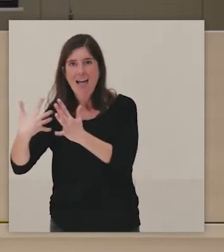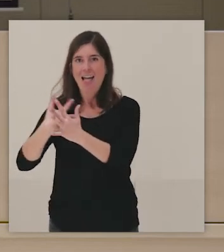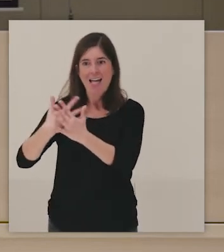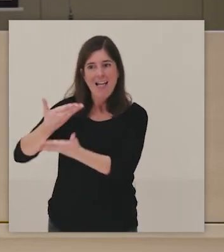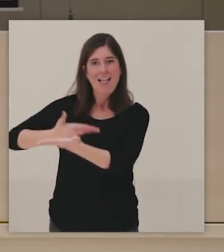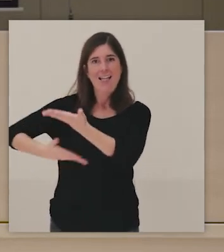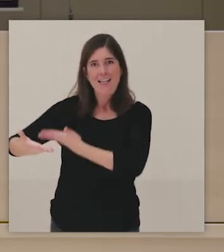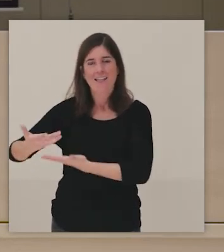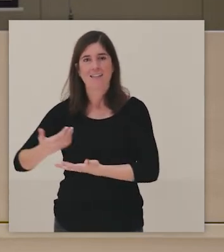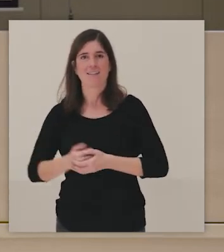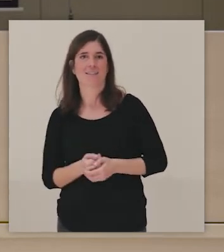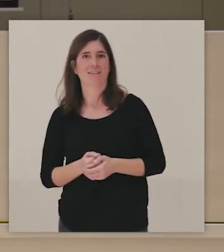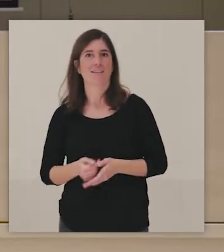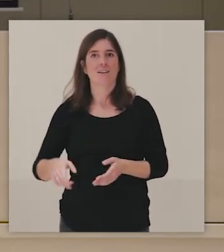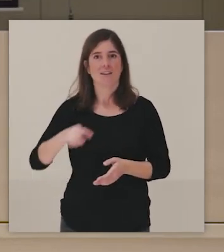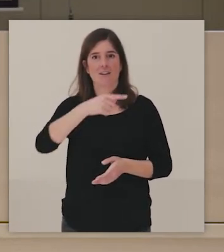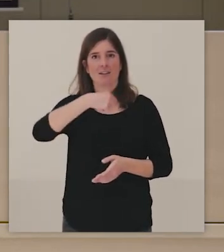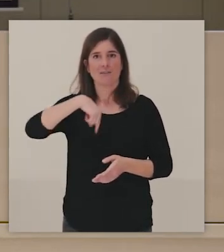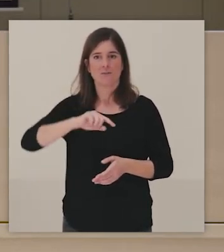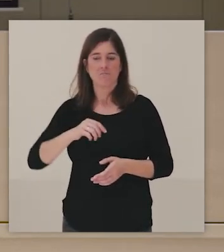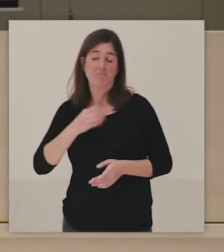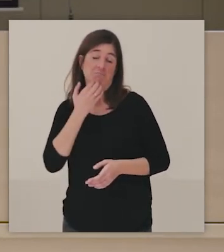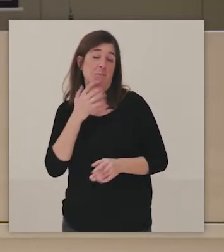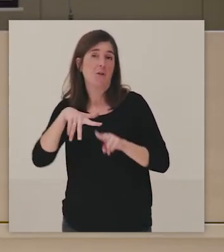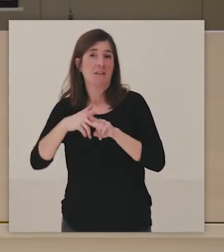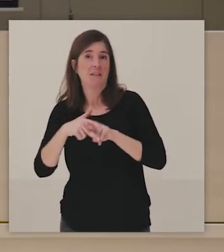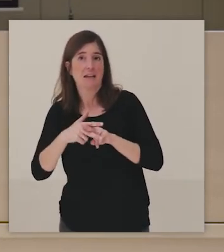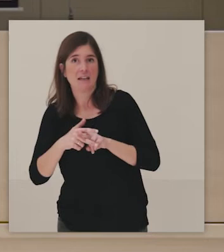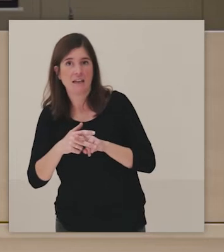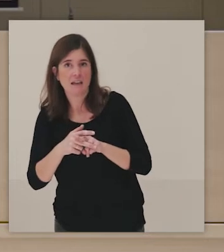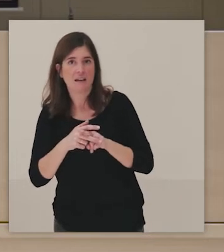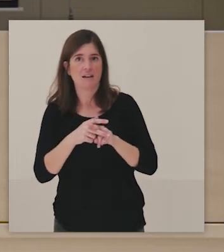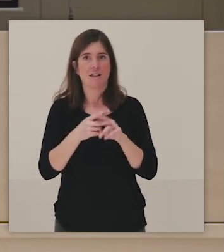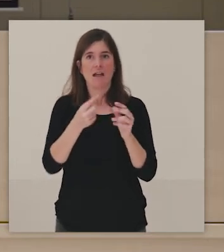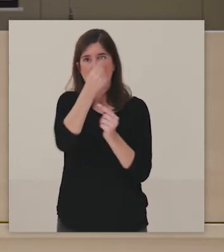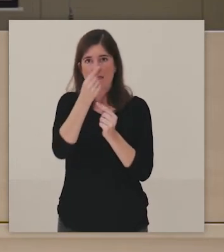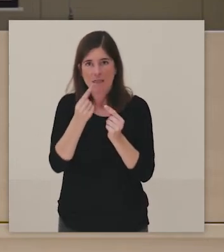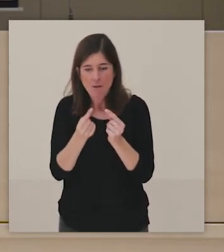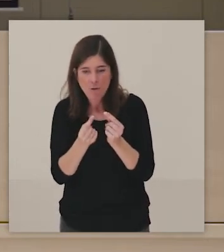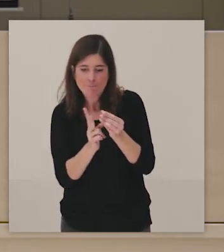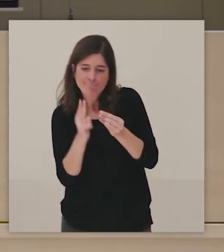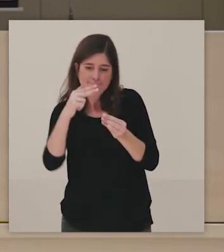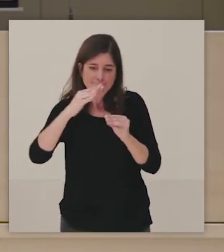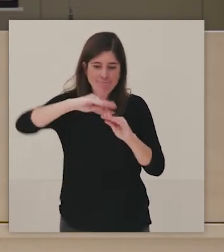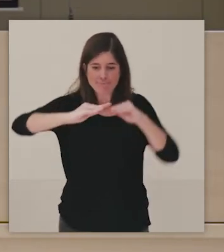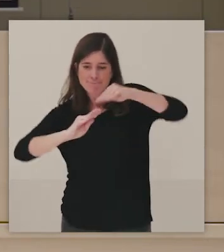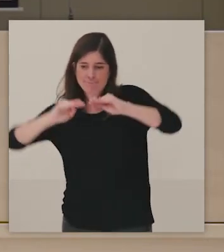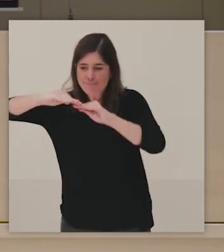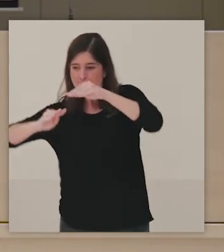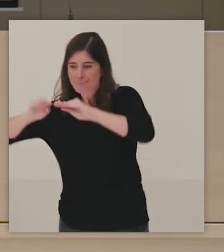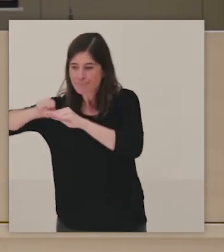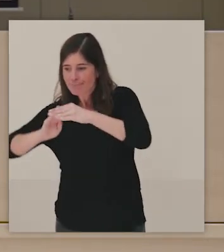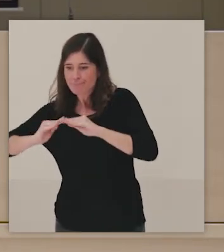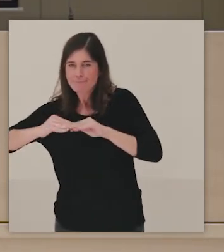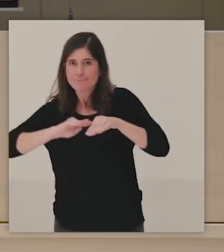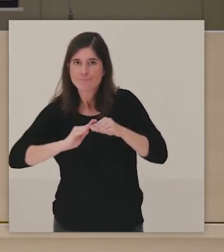nuestra sociedad. Como veis, ahí trabajamos a través de talleres de colás o de fotografía y, bueno, pues ahí vamos un